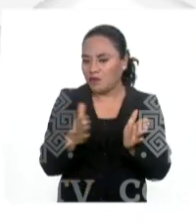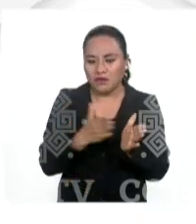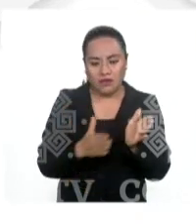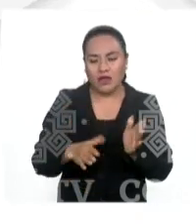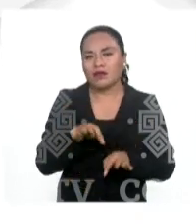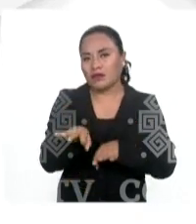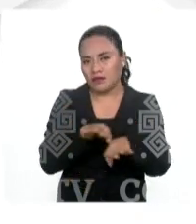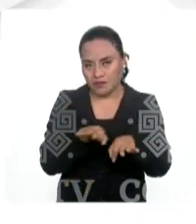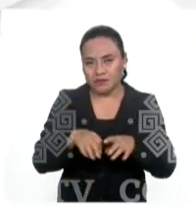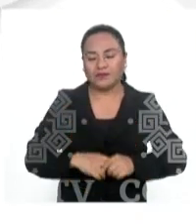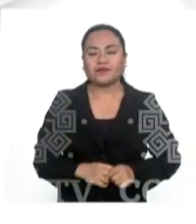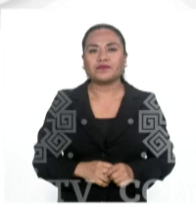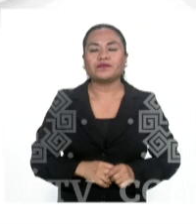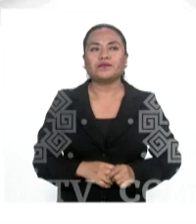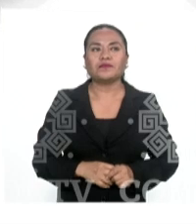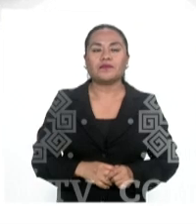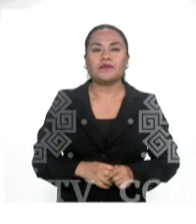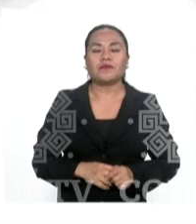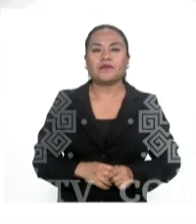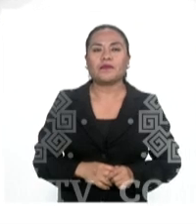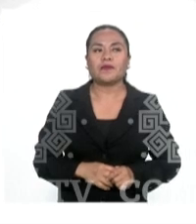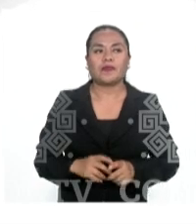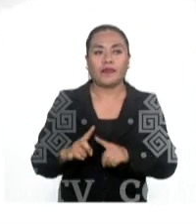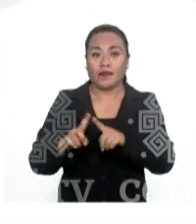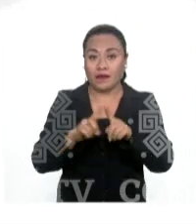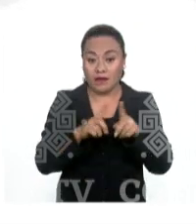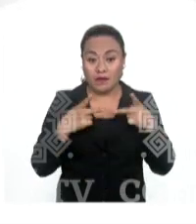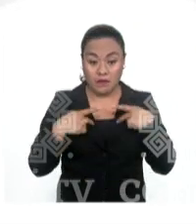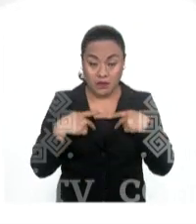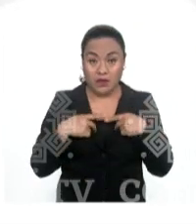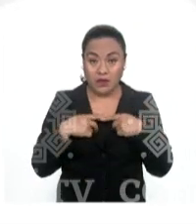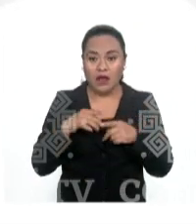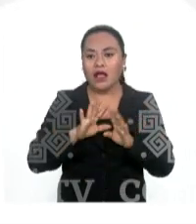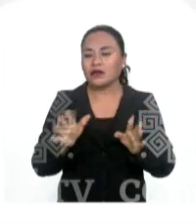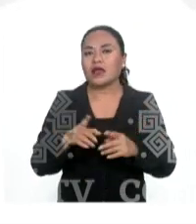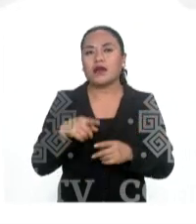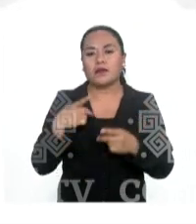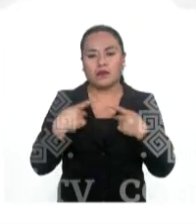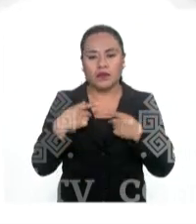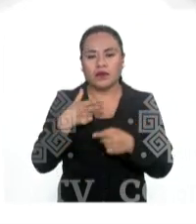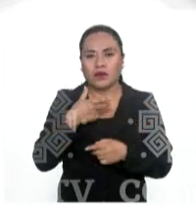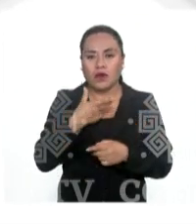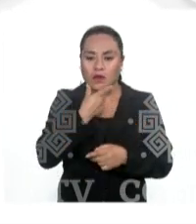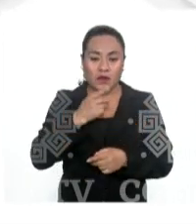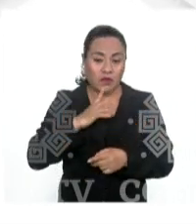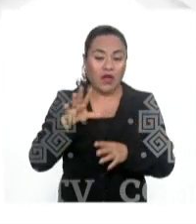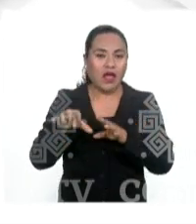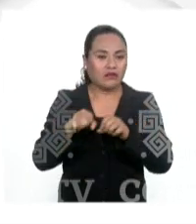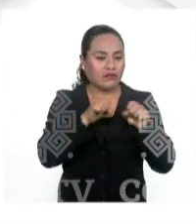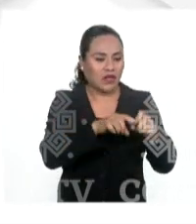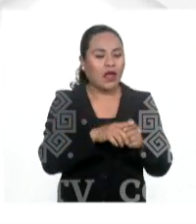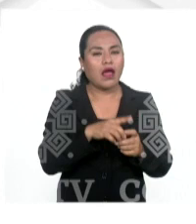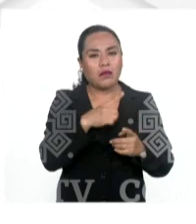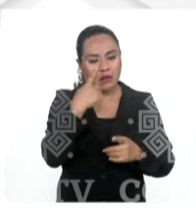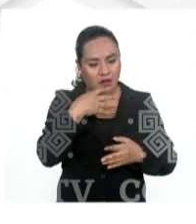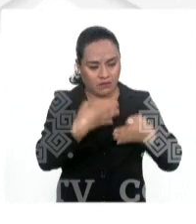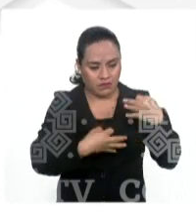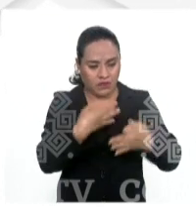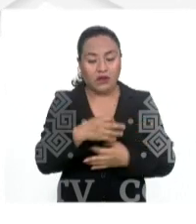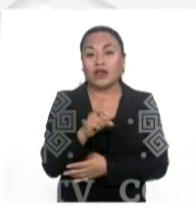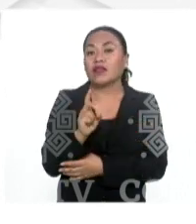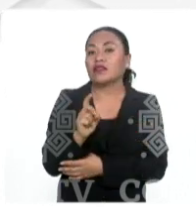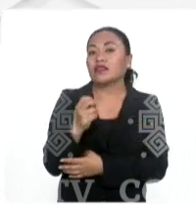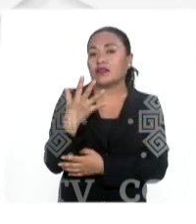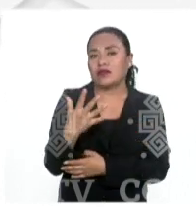logró que, de causas diversas, 61 personas ya quedaron formalmente vinculadas a procesos. Se logró que nos otorgaran 35